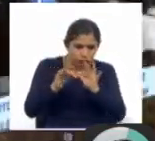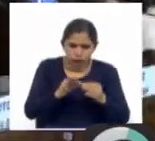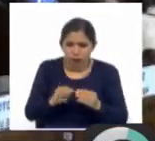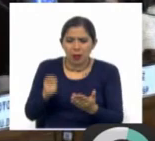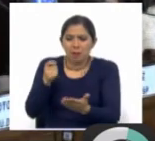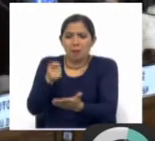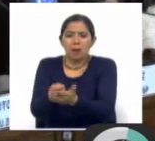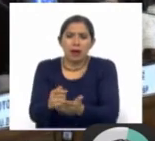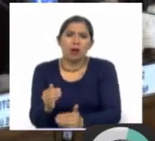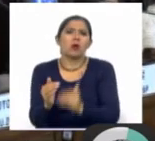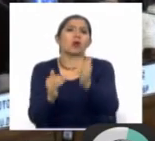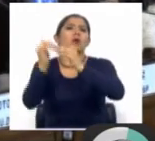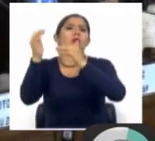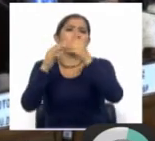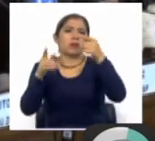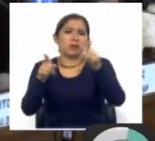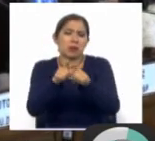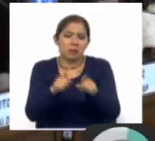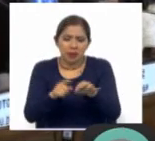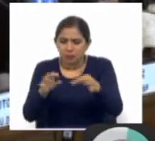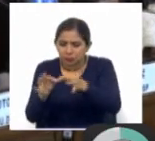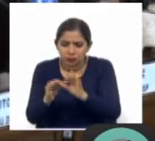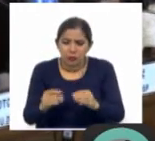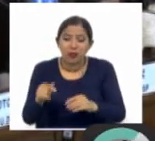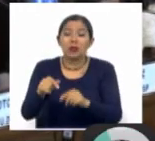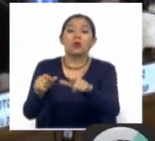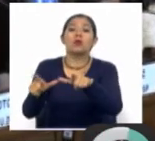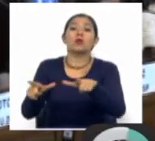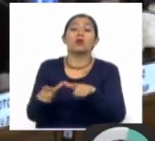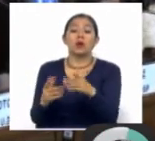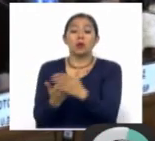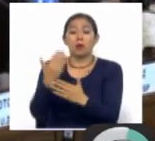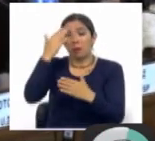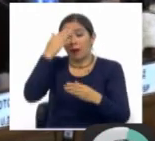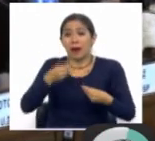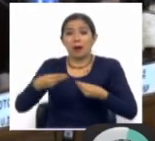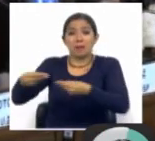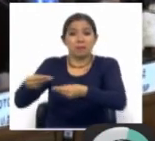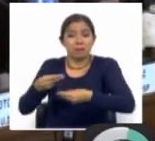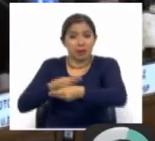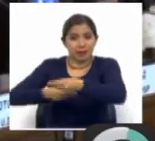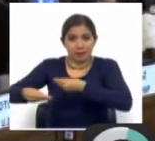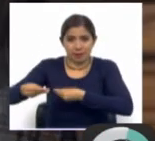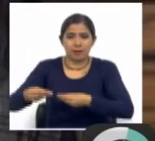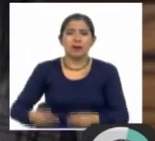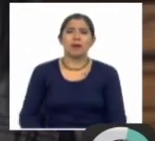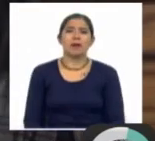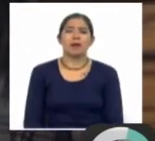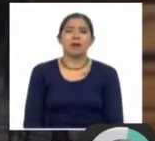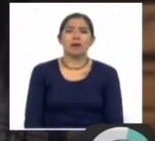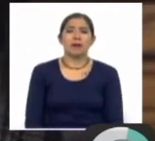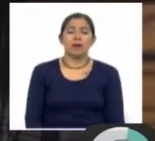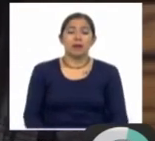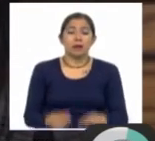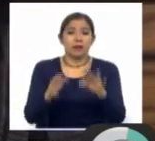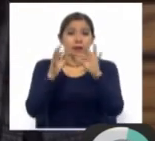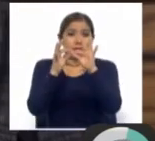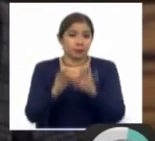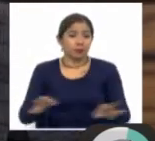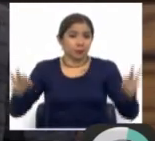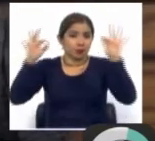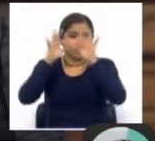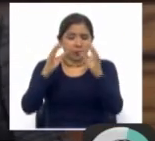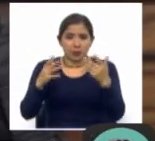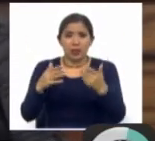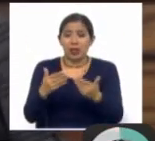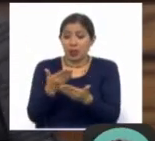construcción, operación y mantenimiento de los nuevos puertos. Se ha definido además la importancia de poder redireccionar la